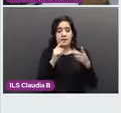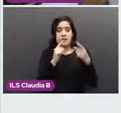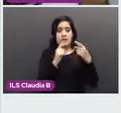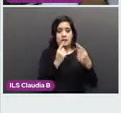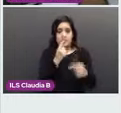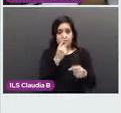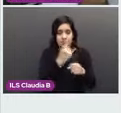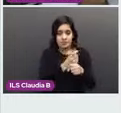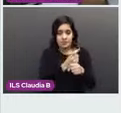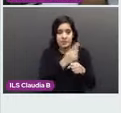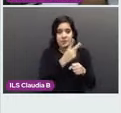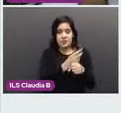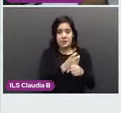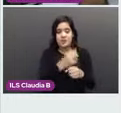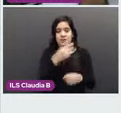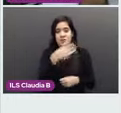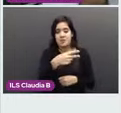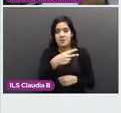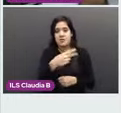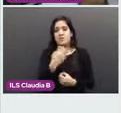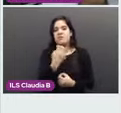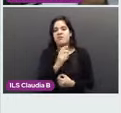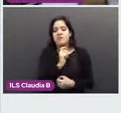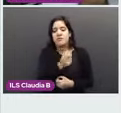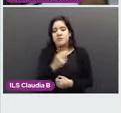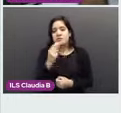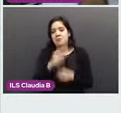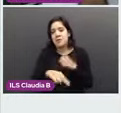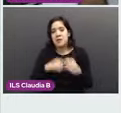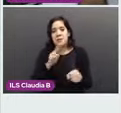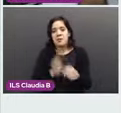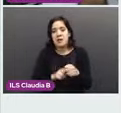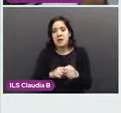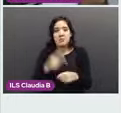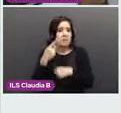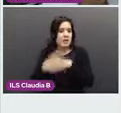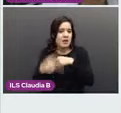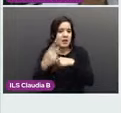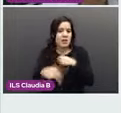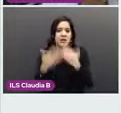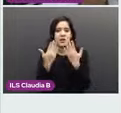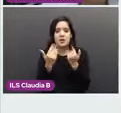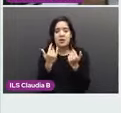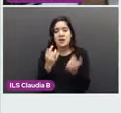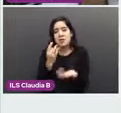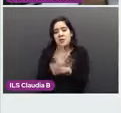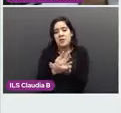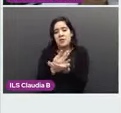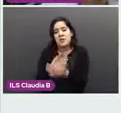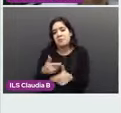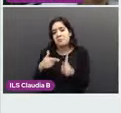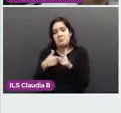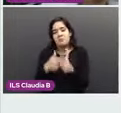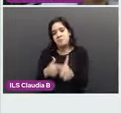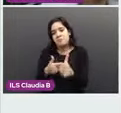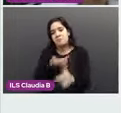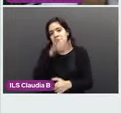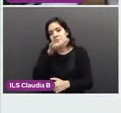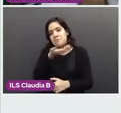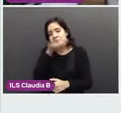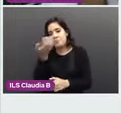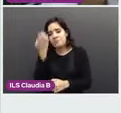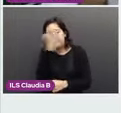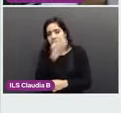normales, benignas, 0% de riesgo de malignidad y vamos a continuar un control habitual. En caso de que sea VIRRAX 3,